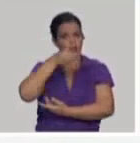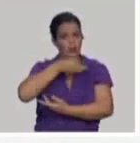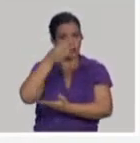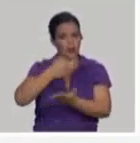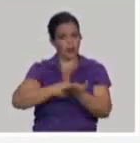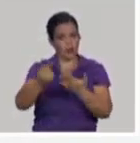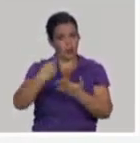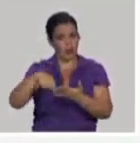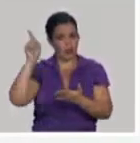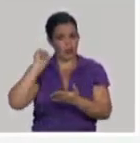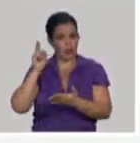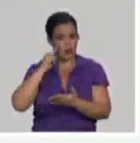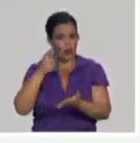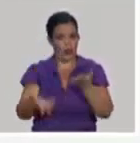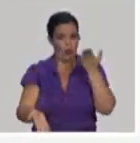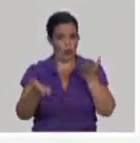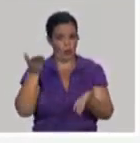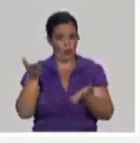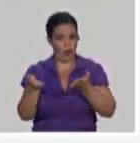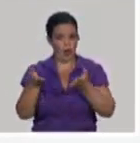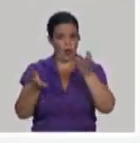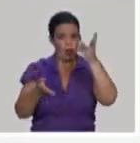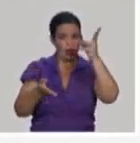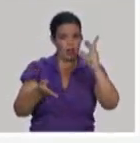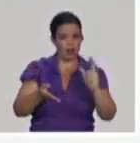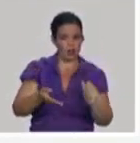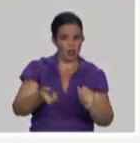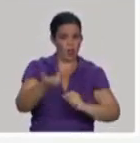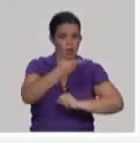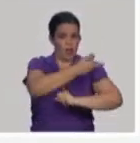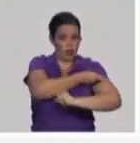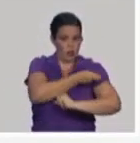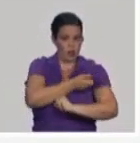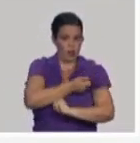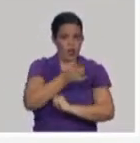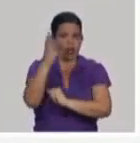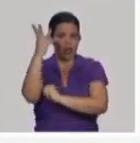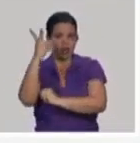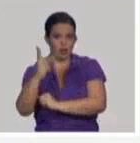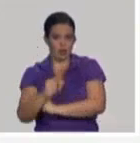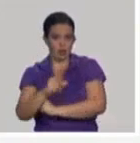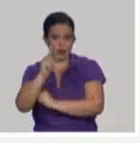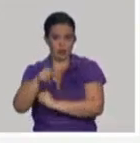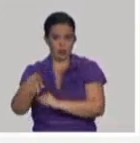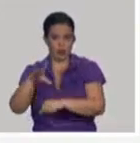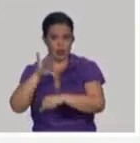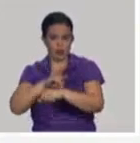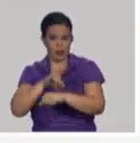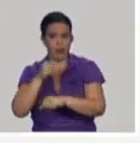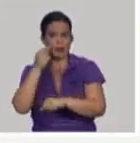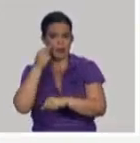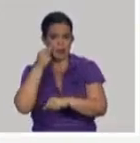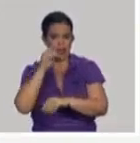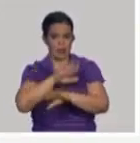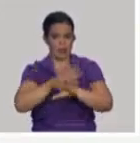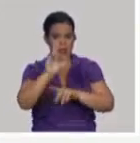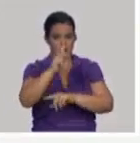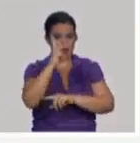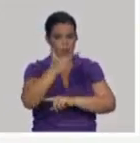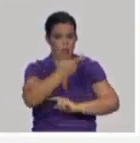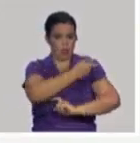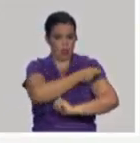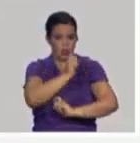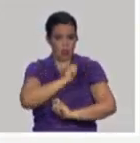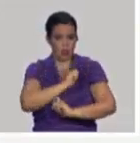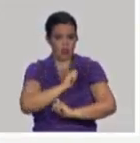cuando se compara los resultados de la vacuna con el panel de comparecientes, vemos que después de administrada la segunda dosis, más del 76%